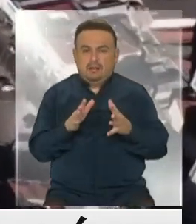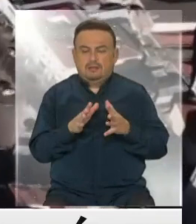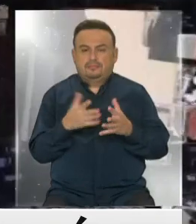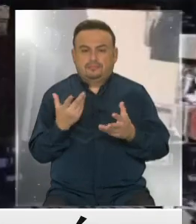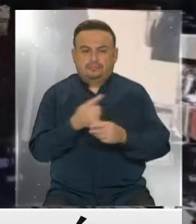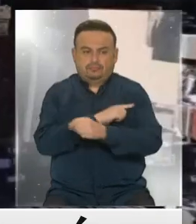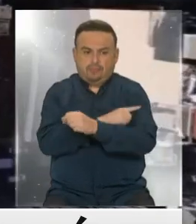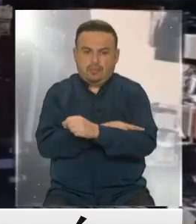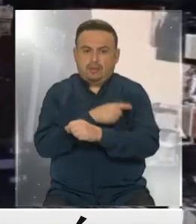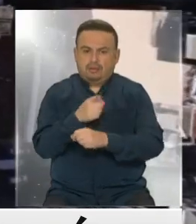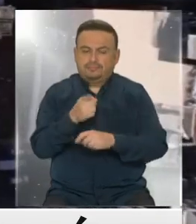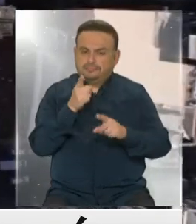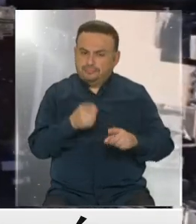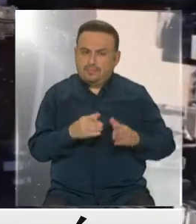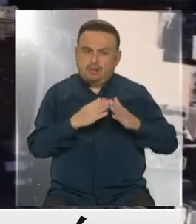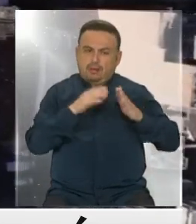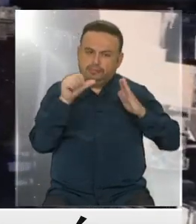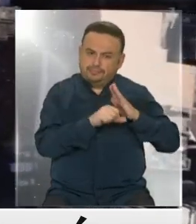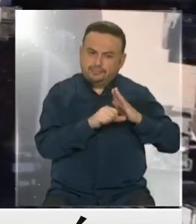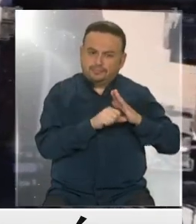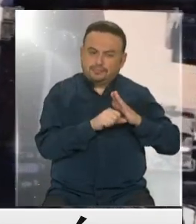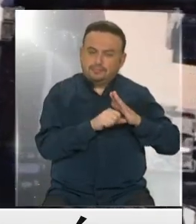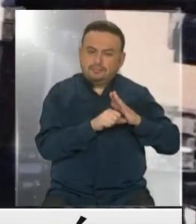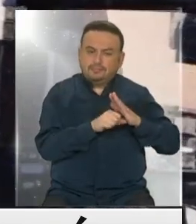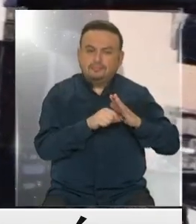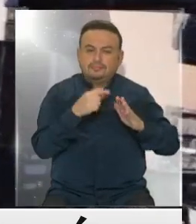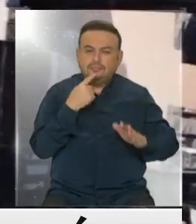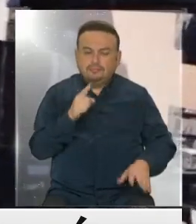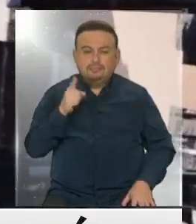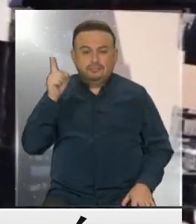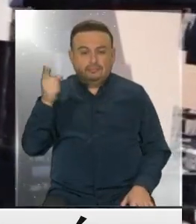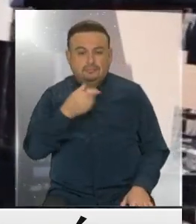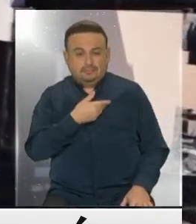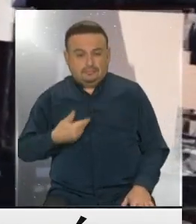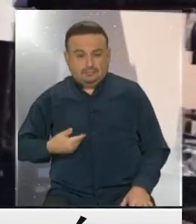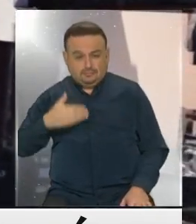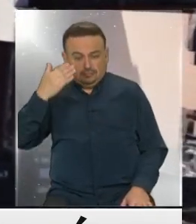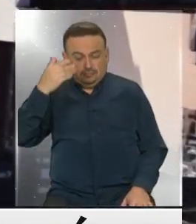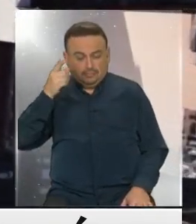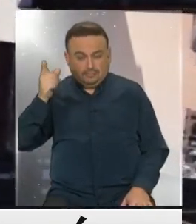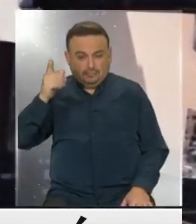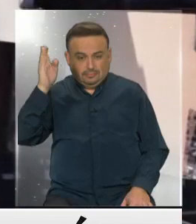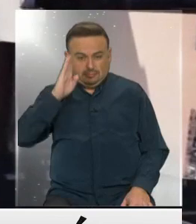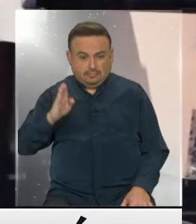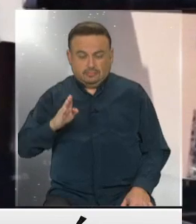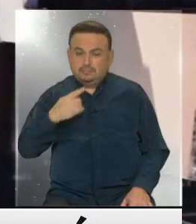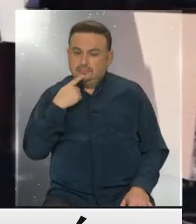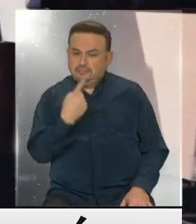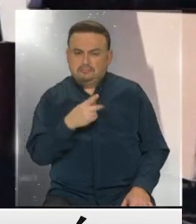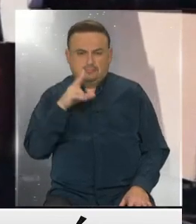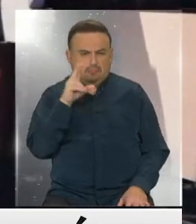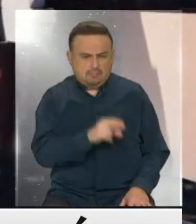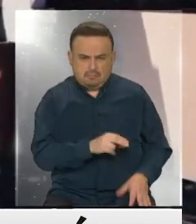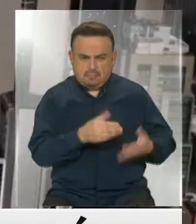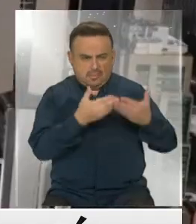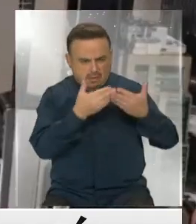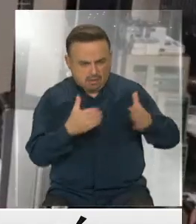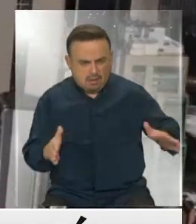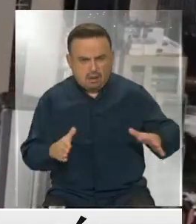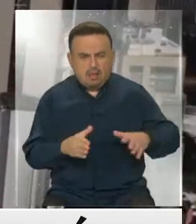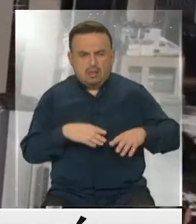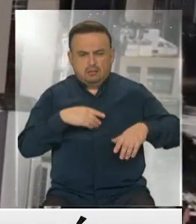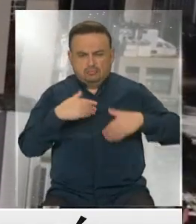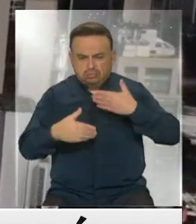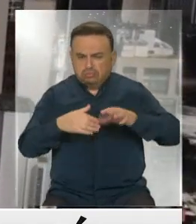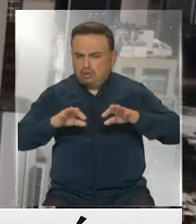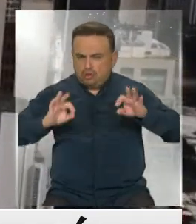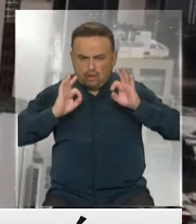Son ellos los que han detectado estos confinamientos, a pesar que la máxima autoridad, que es el gobierno central, el presidente, ya sea aquí Bolsonaro